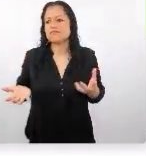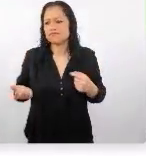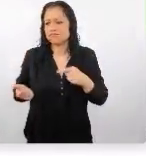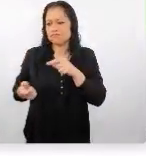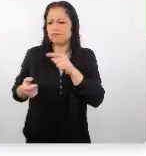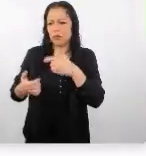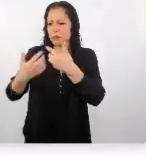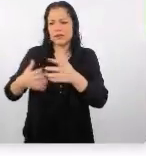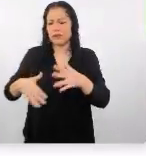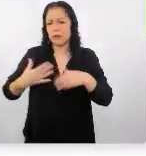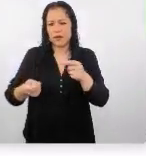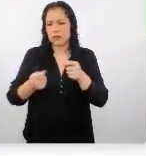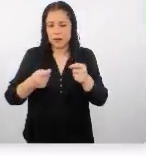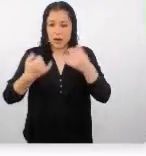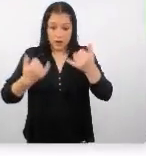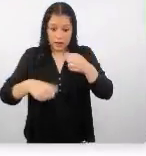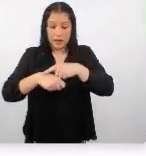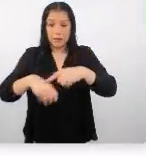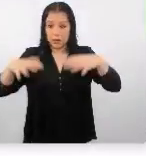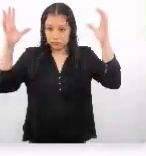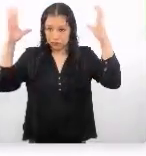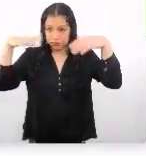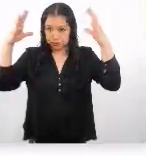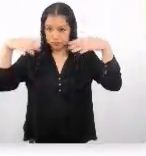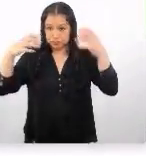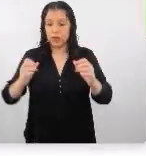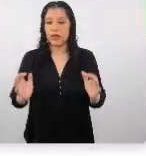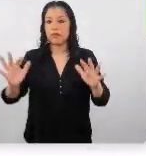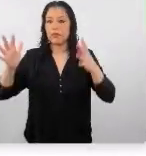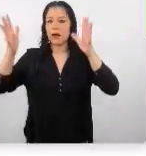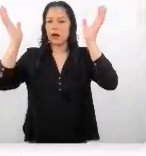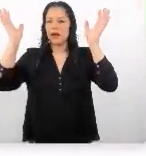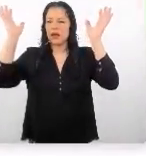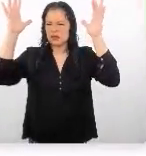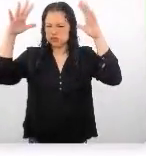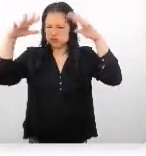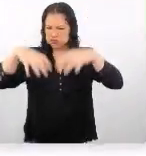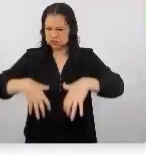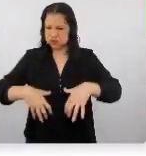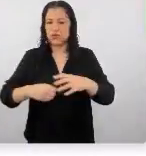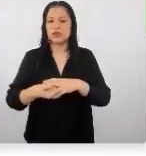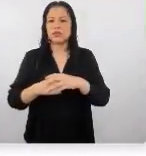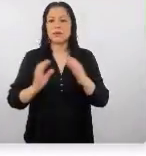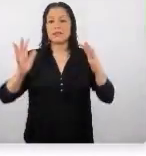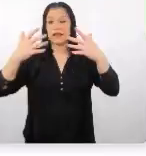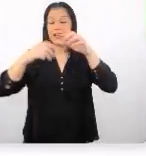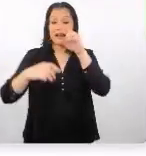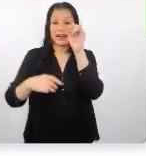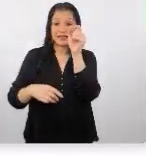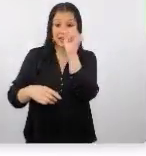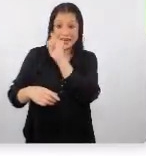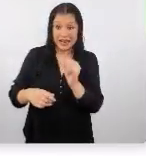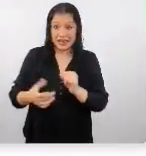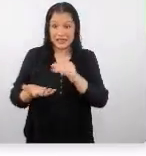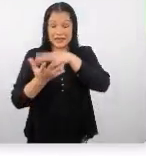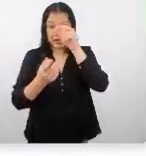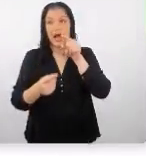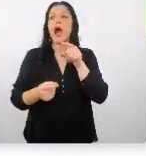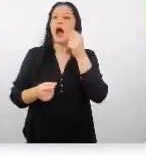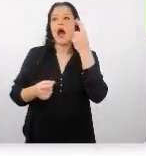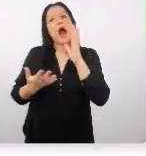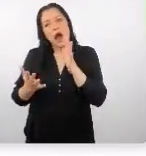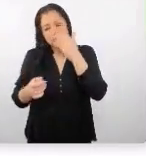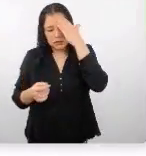en esta época ya hay lluvias ya sabemos que hay derrumbes hay un derrumbe en Machu Picchu hay un derrumbe en las líneas entonces ellos van a comprender ah van a haber